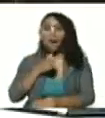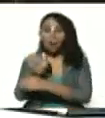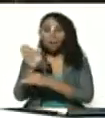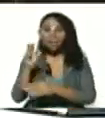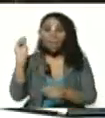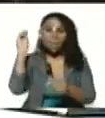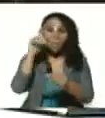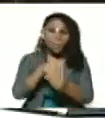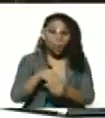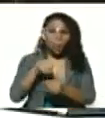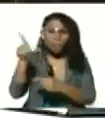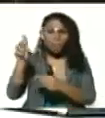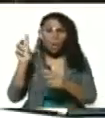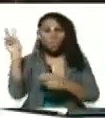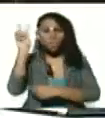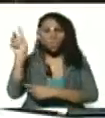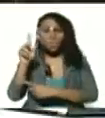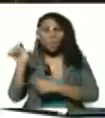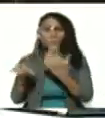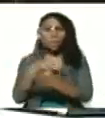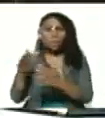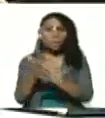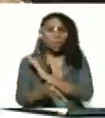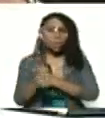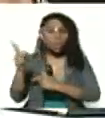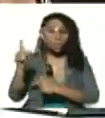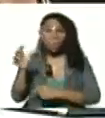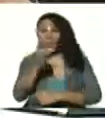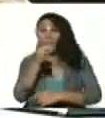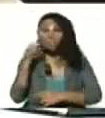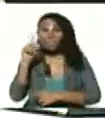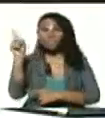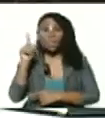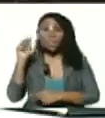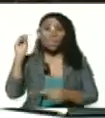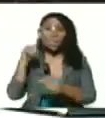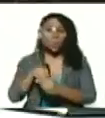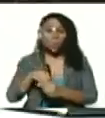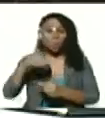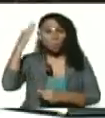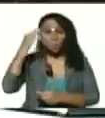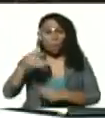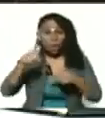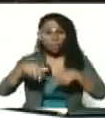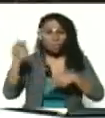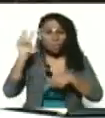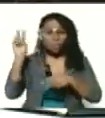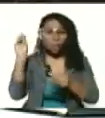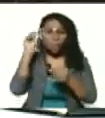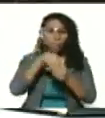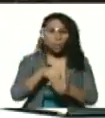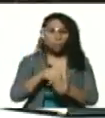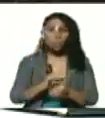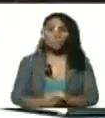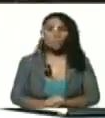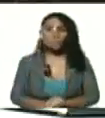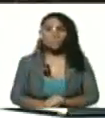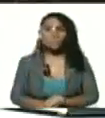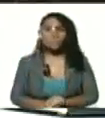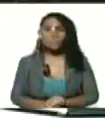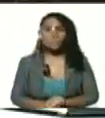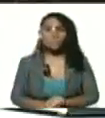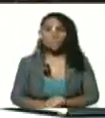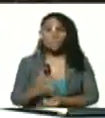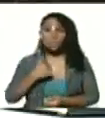conocimiento. Y que si ellos hubieran tenido éxito, hubieran metido las tropas gringas en Venezuela. Le